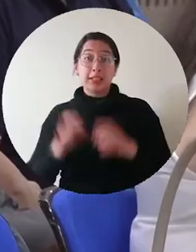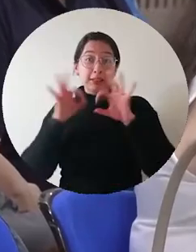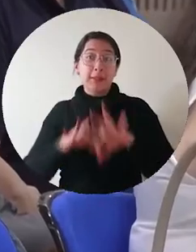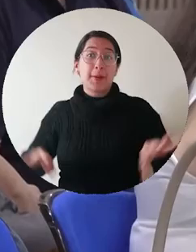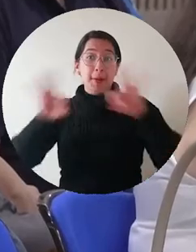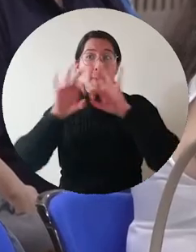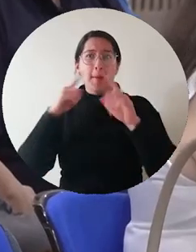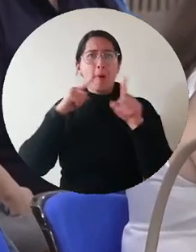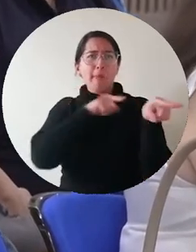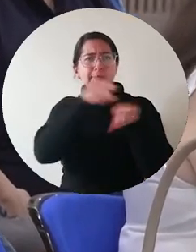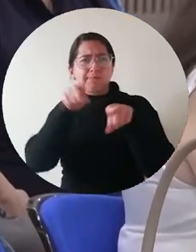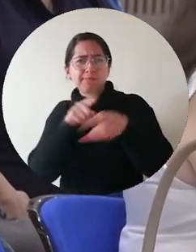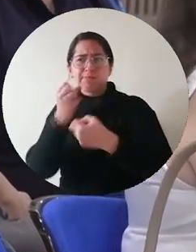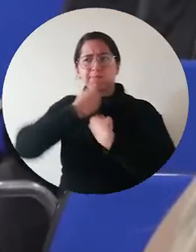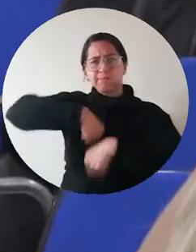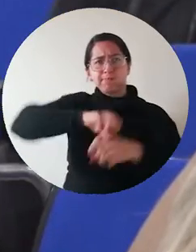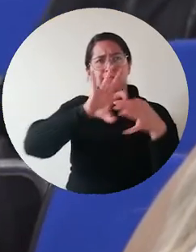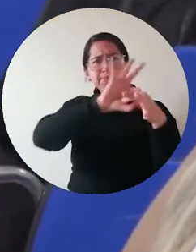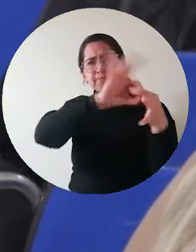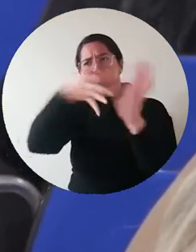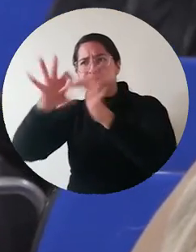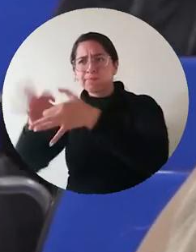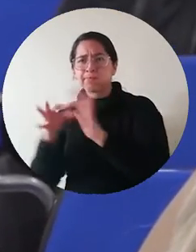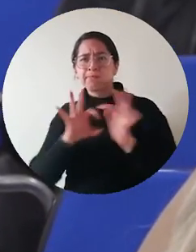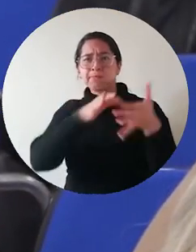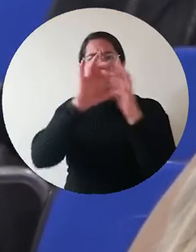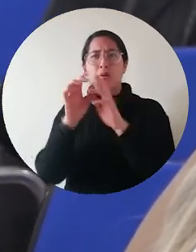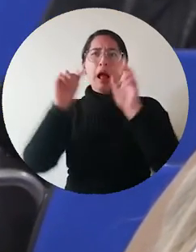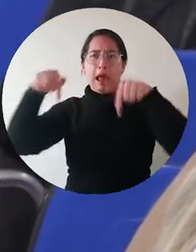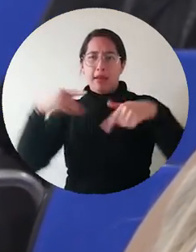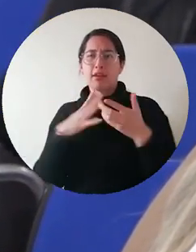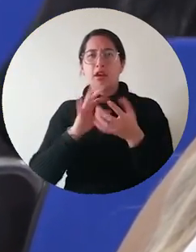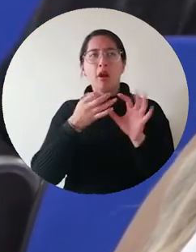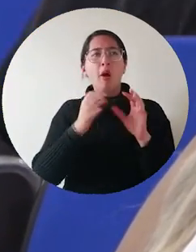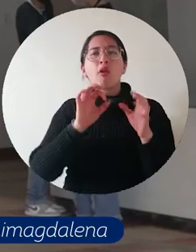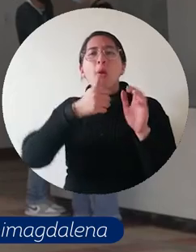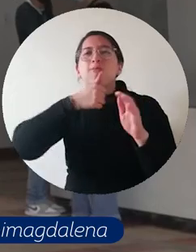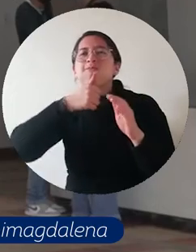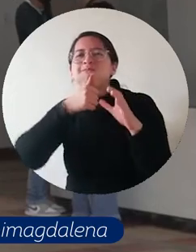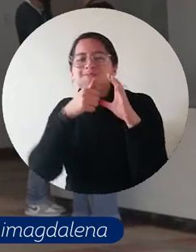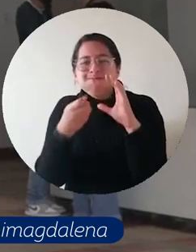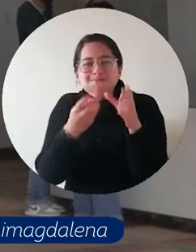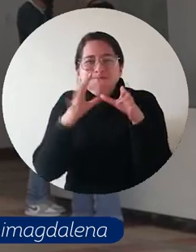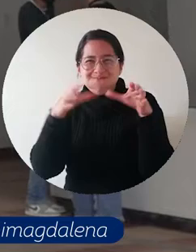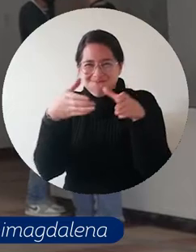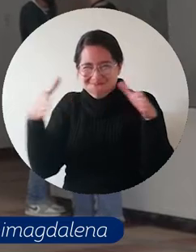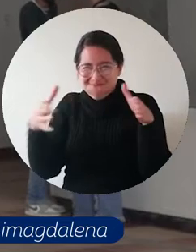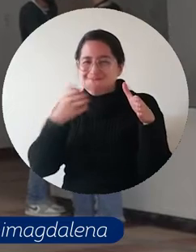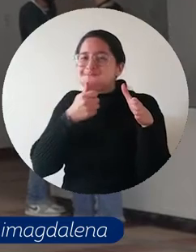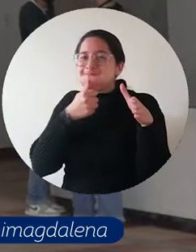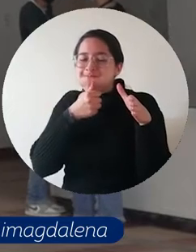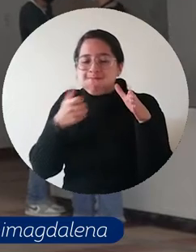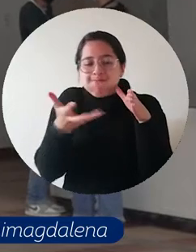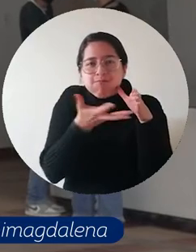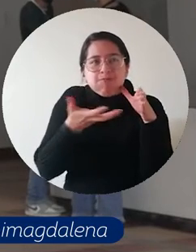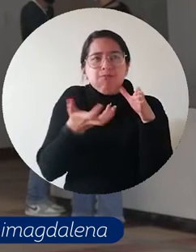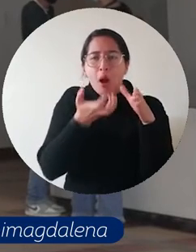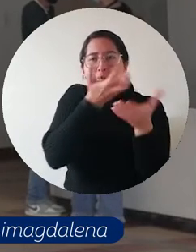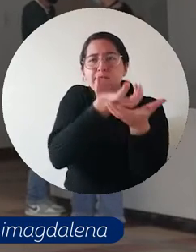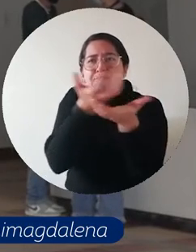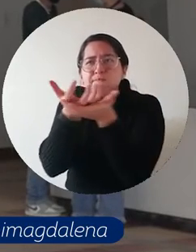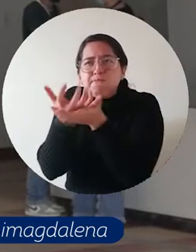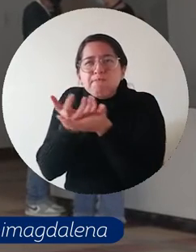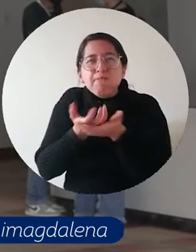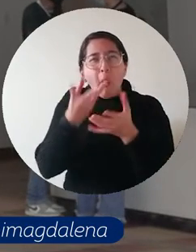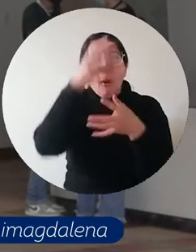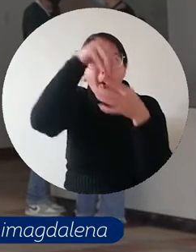Aunar esfuerzos para la actualización de la Política Nacional de Humedales de Colombia y se hace necesario que se acomode, se ajuste a